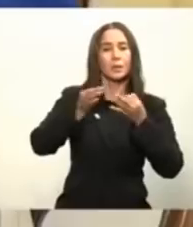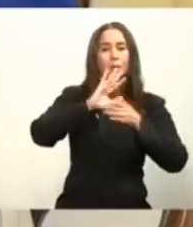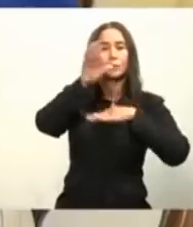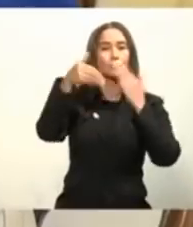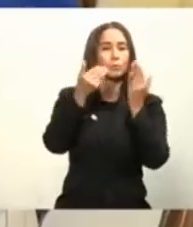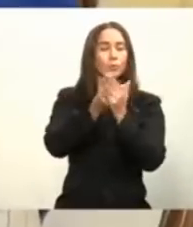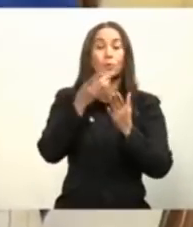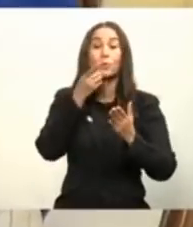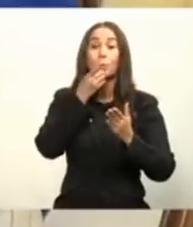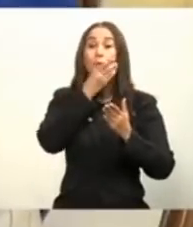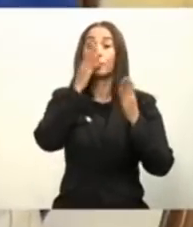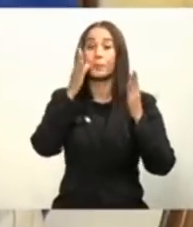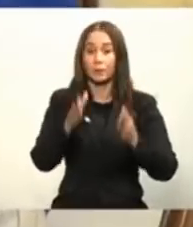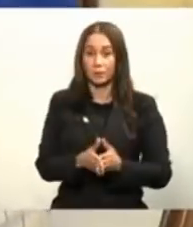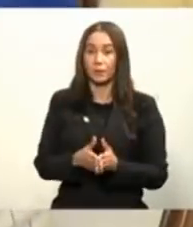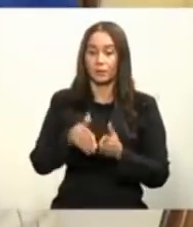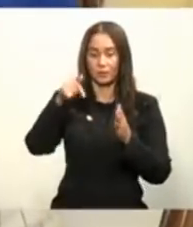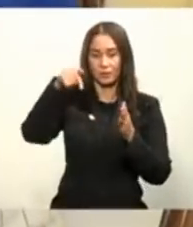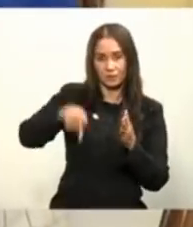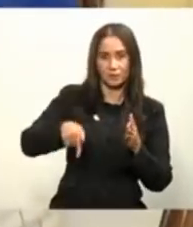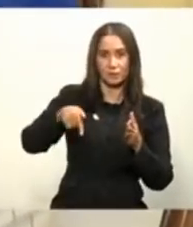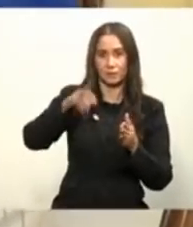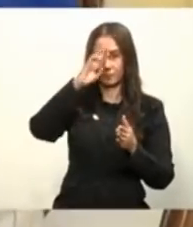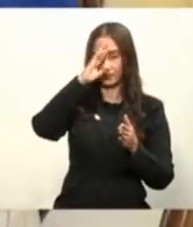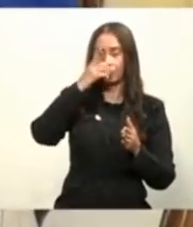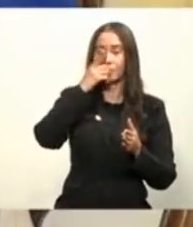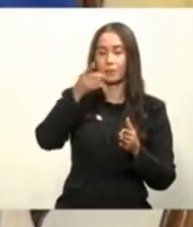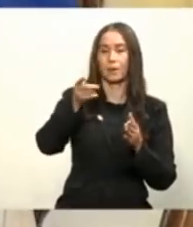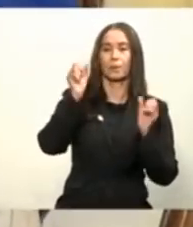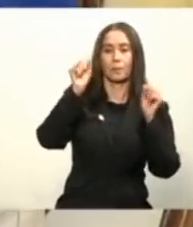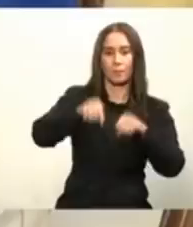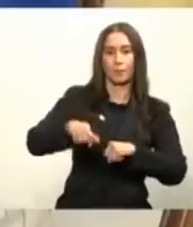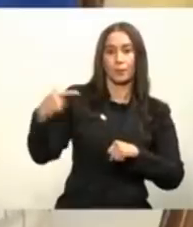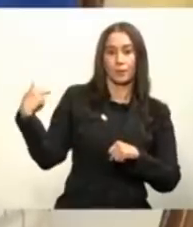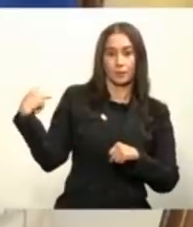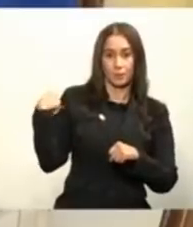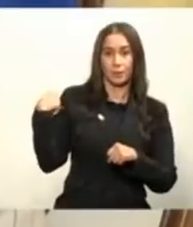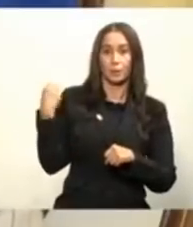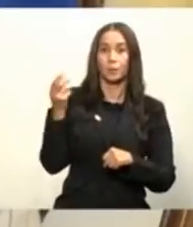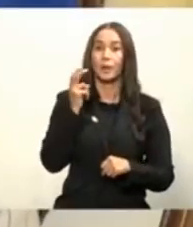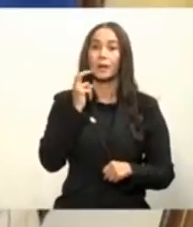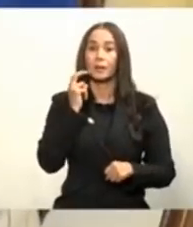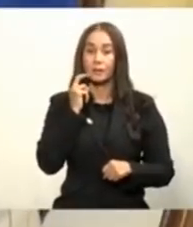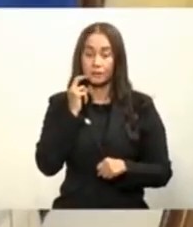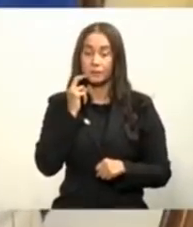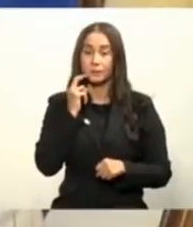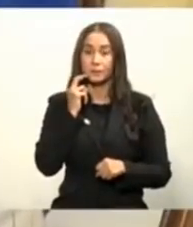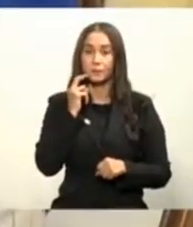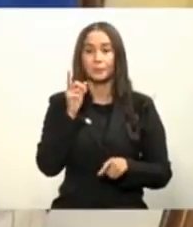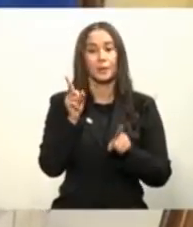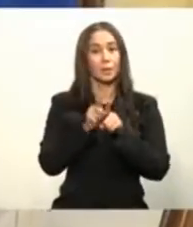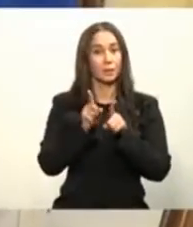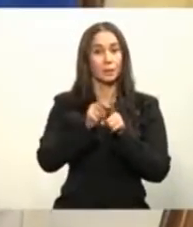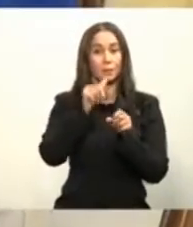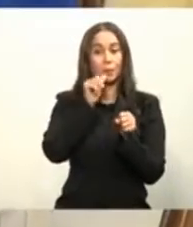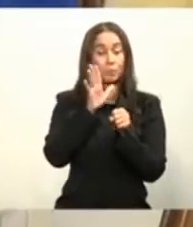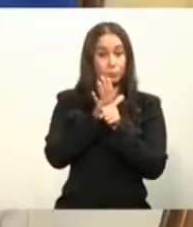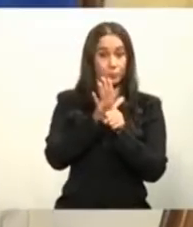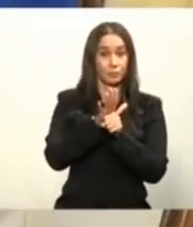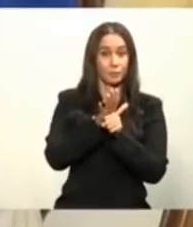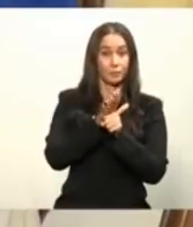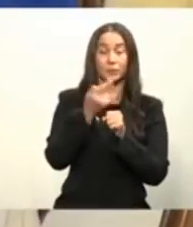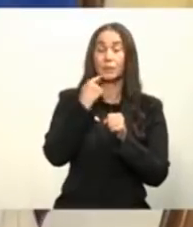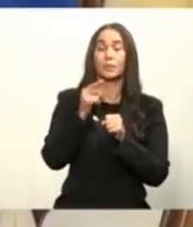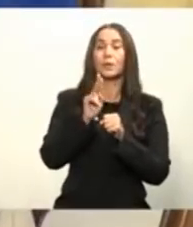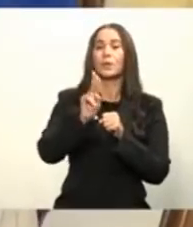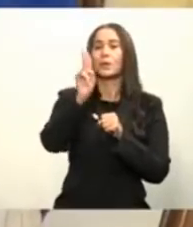dominicanos tendrían acceso a la vacuna de manera gratuita. Pero además, haciendo uso correcto de todos los